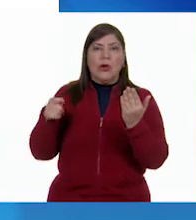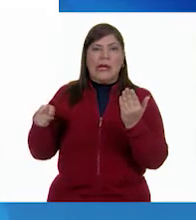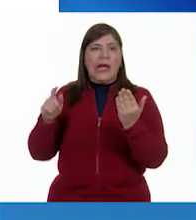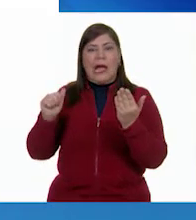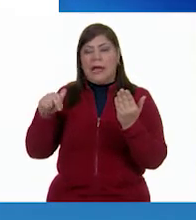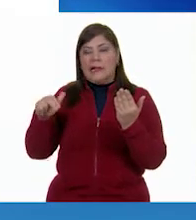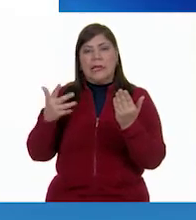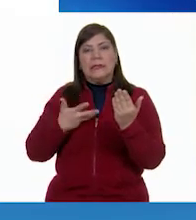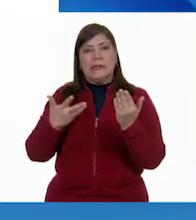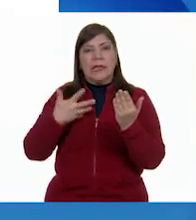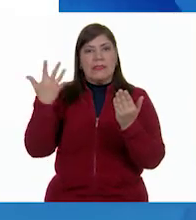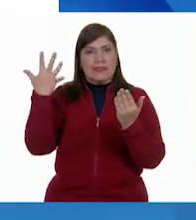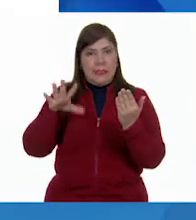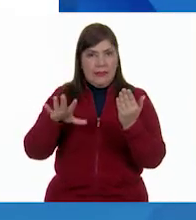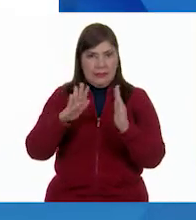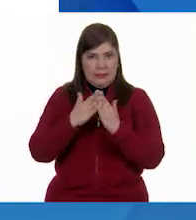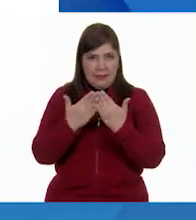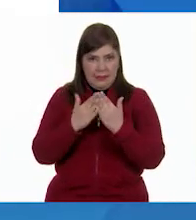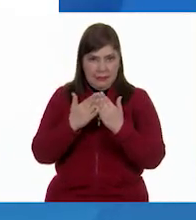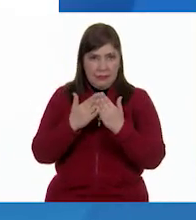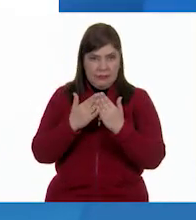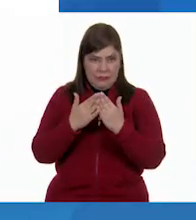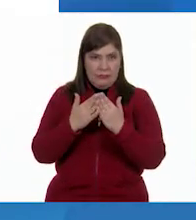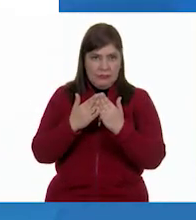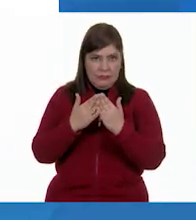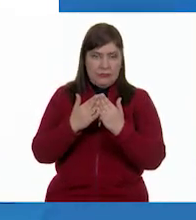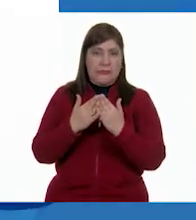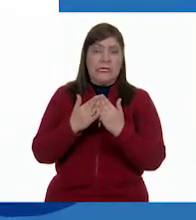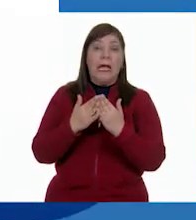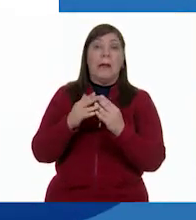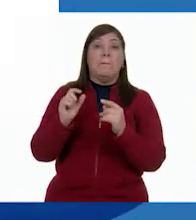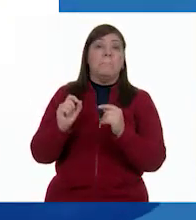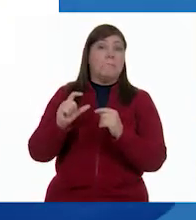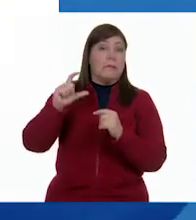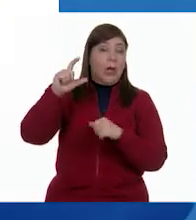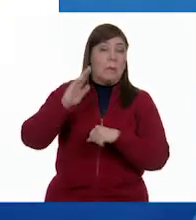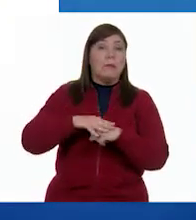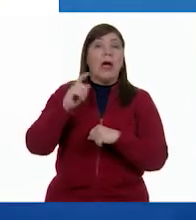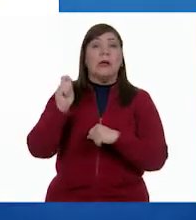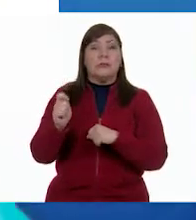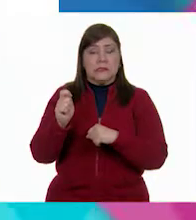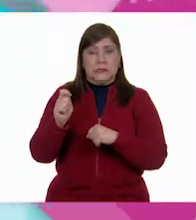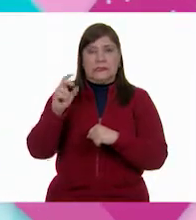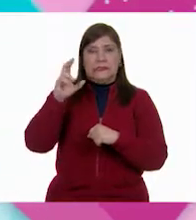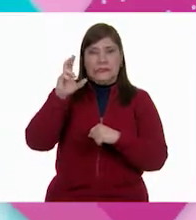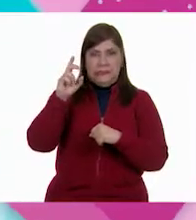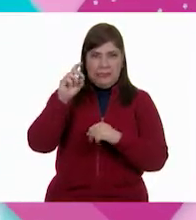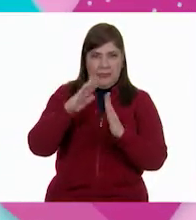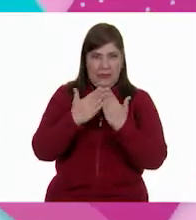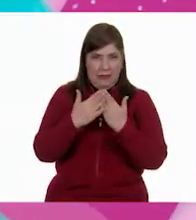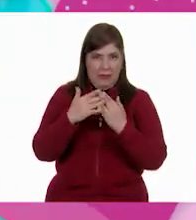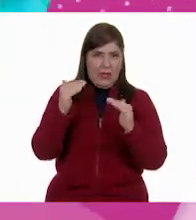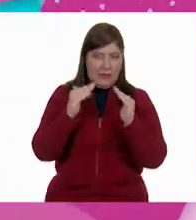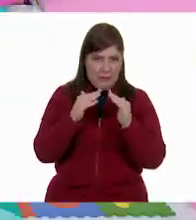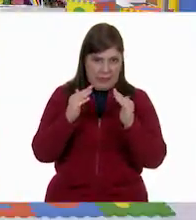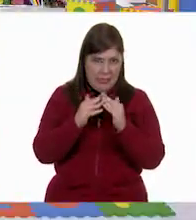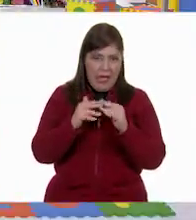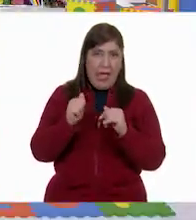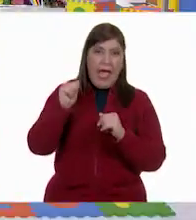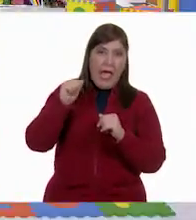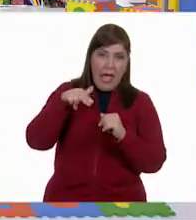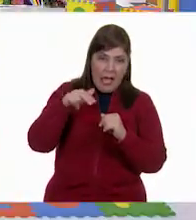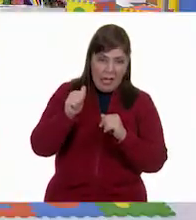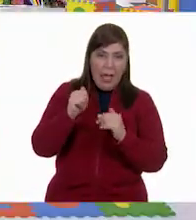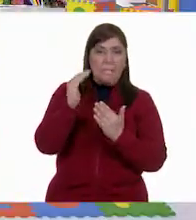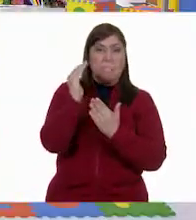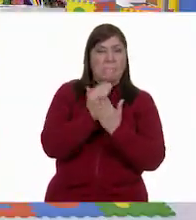10. Ok. Entonces, el que tiene más cuenta con 30 libros en su casa. Y Ana, que es la que tiene